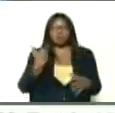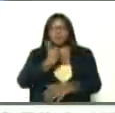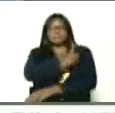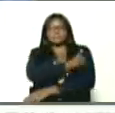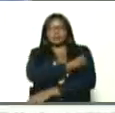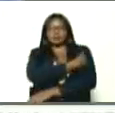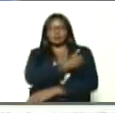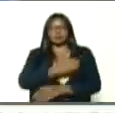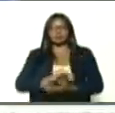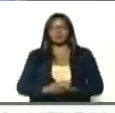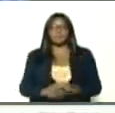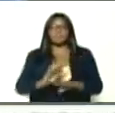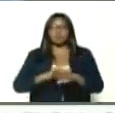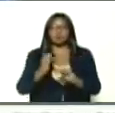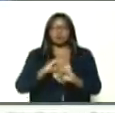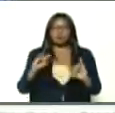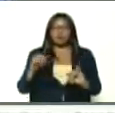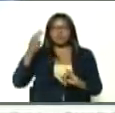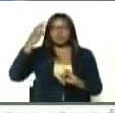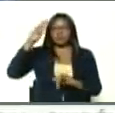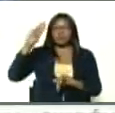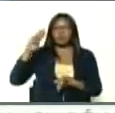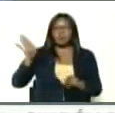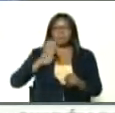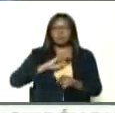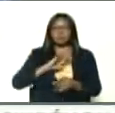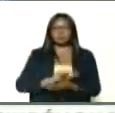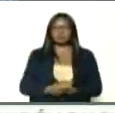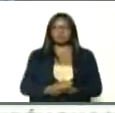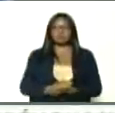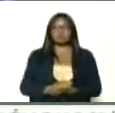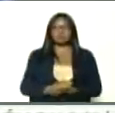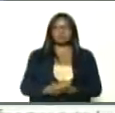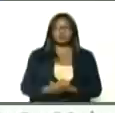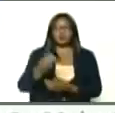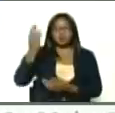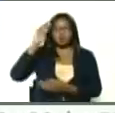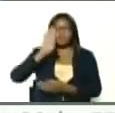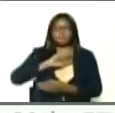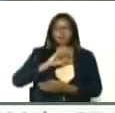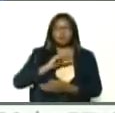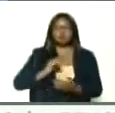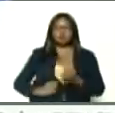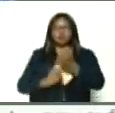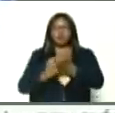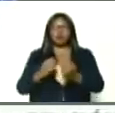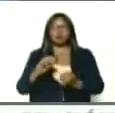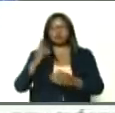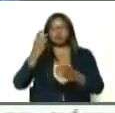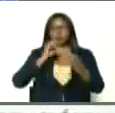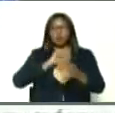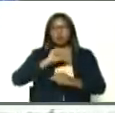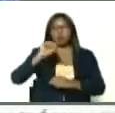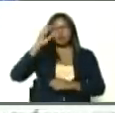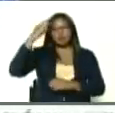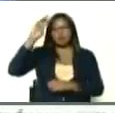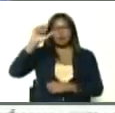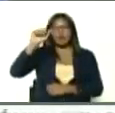del ALBA, porque si es de Cuba, es del ALBA, si es del ALBA, es de Cuba, soberana 2, a Dala,